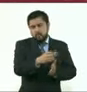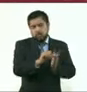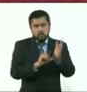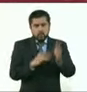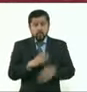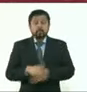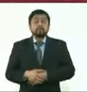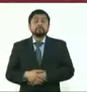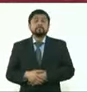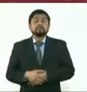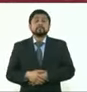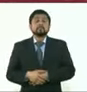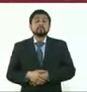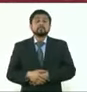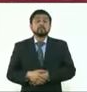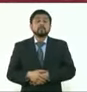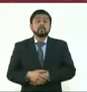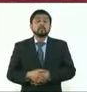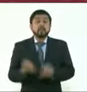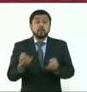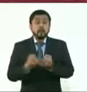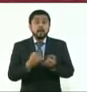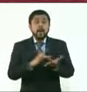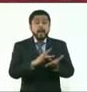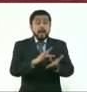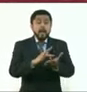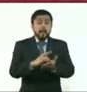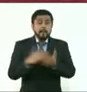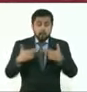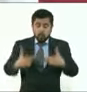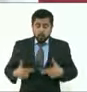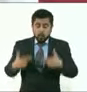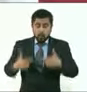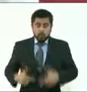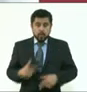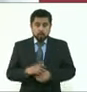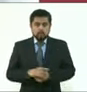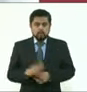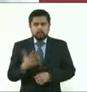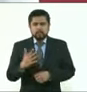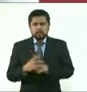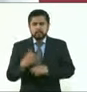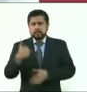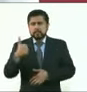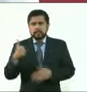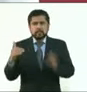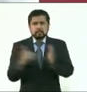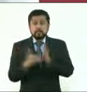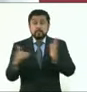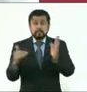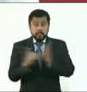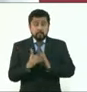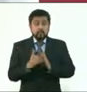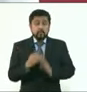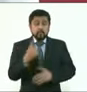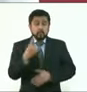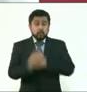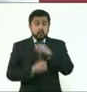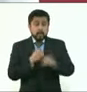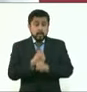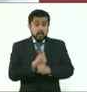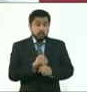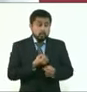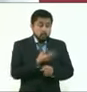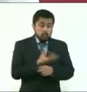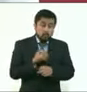y el apoyo a útiles y uniformes escolares representa poco más de 6 mil millones de pesos al año. El